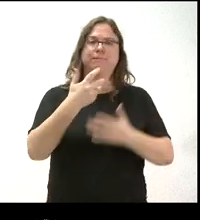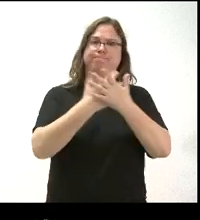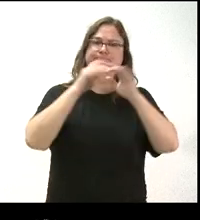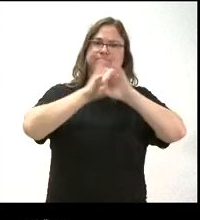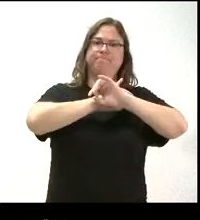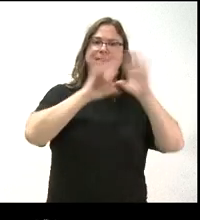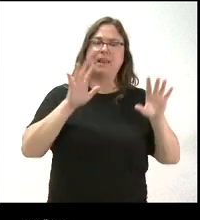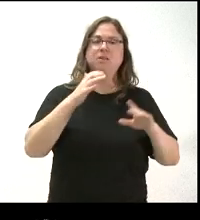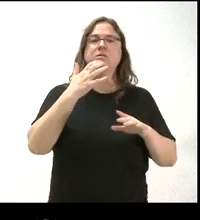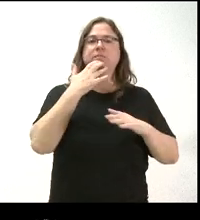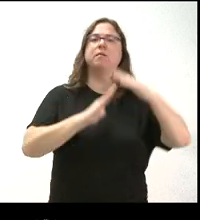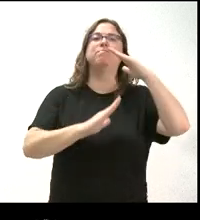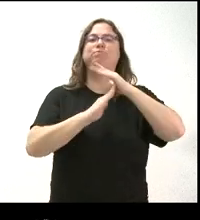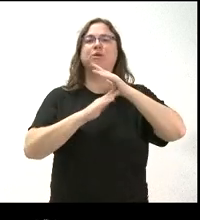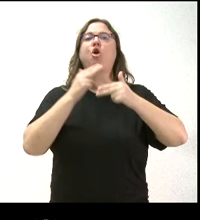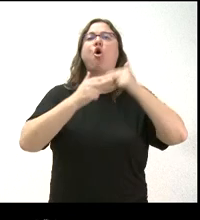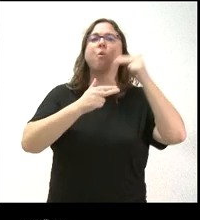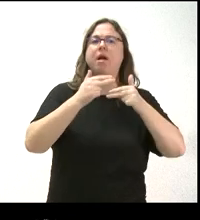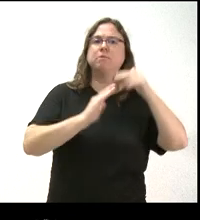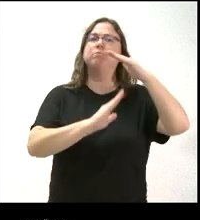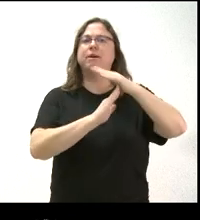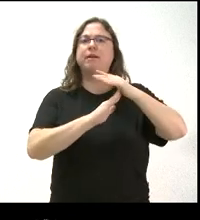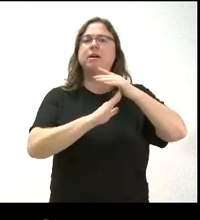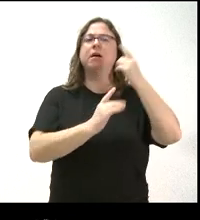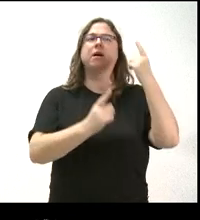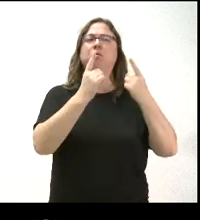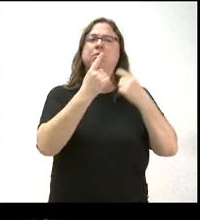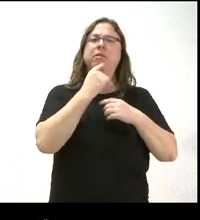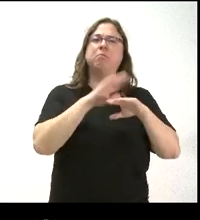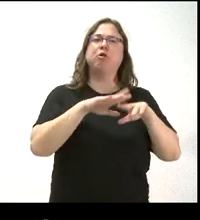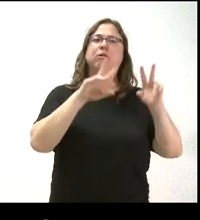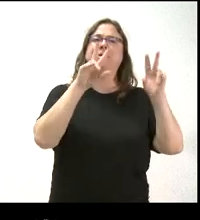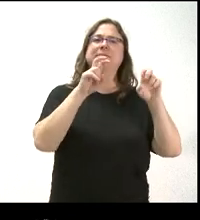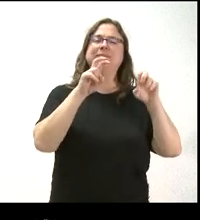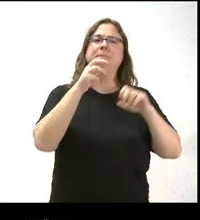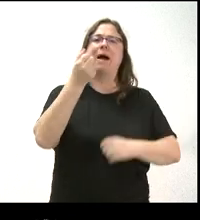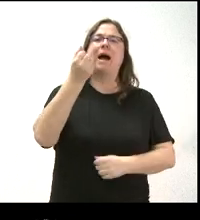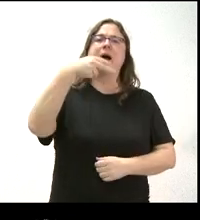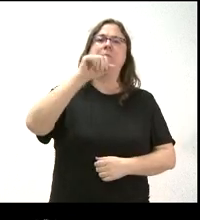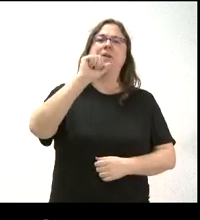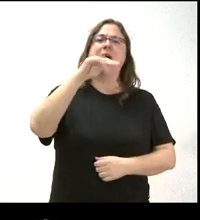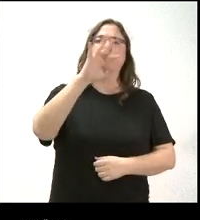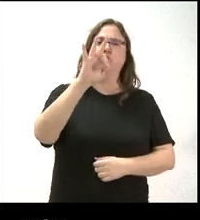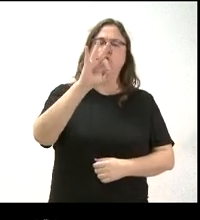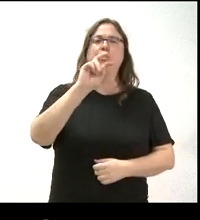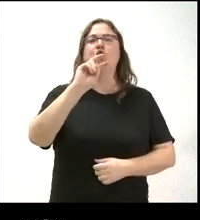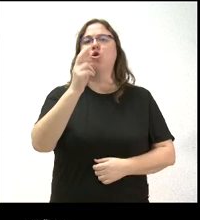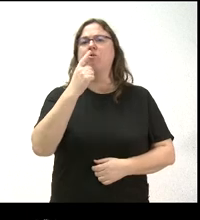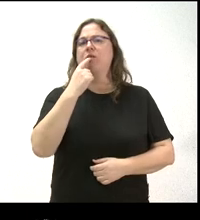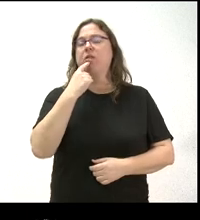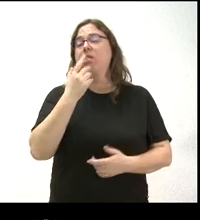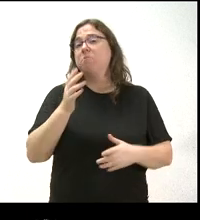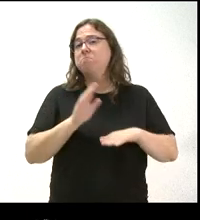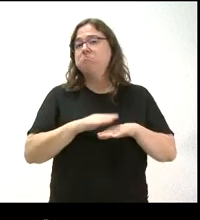se paralizan las obras, por qué se paralizan. Unos dicen que es por el tema del amianto. También hay otra versión que dice que